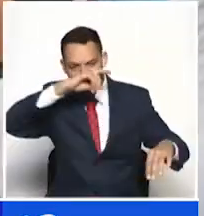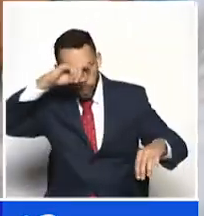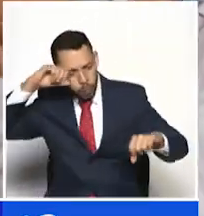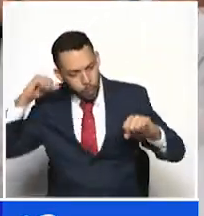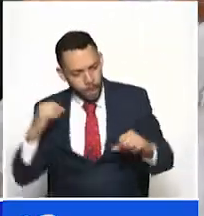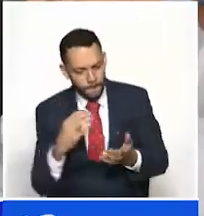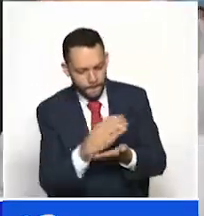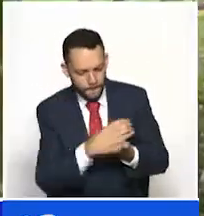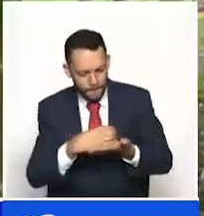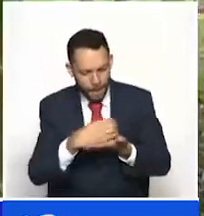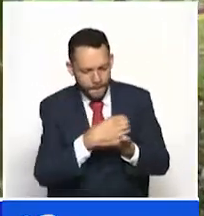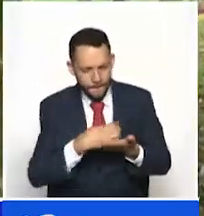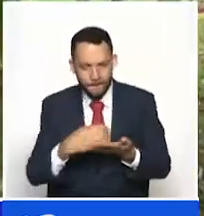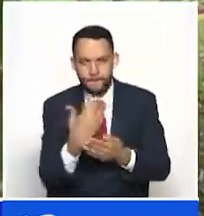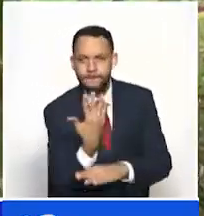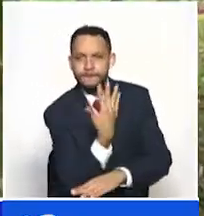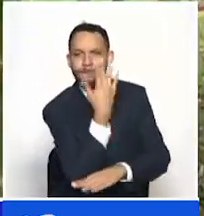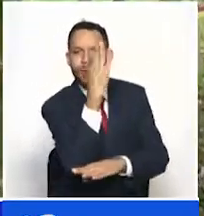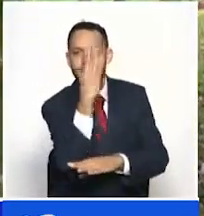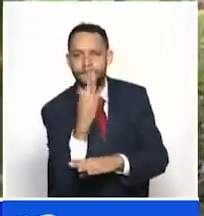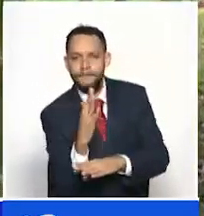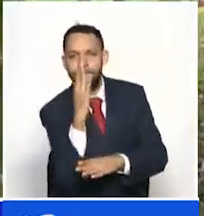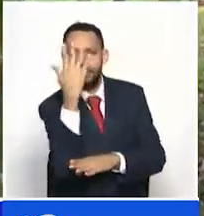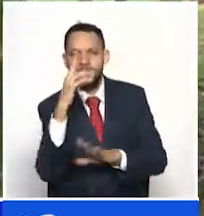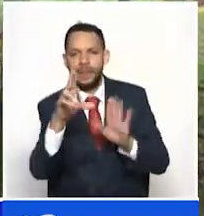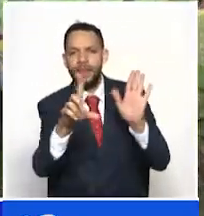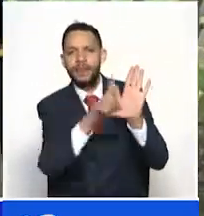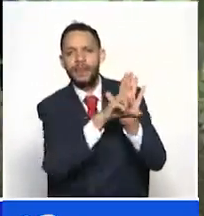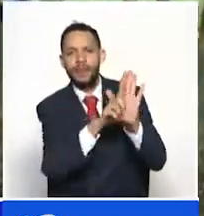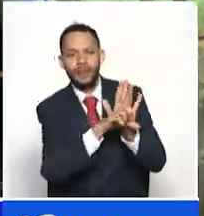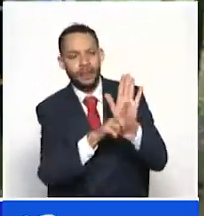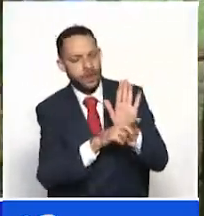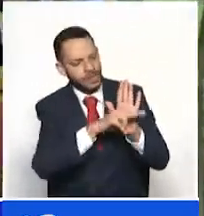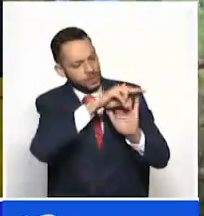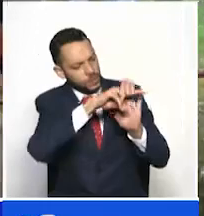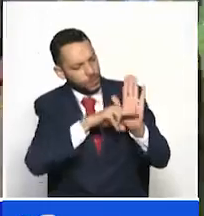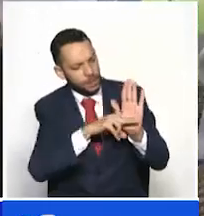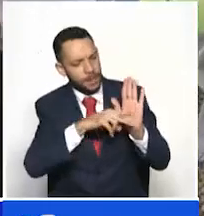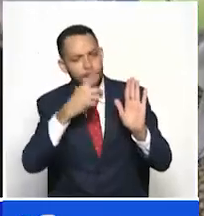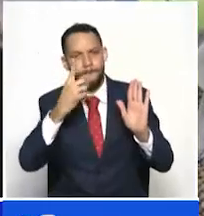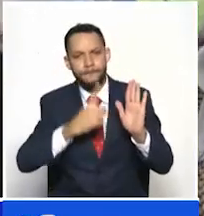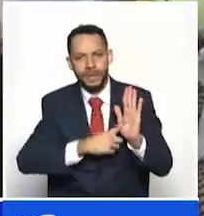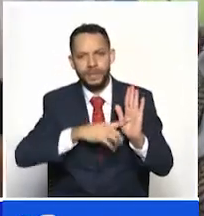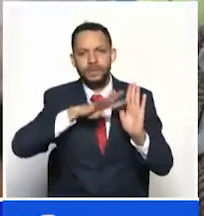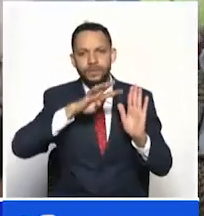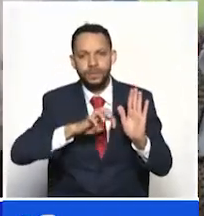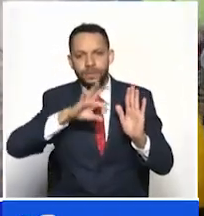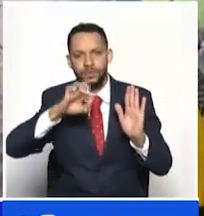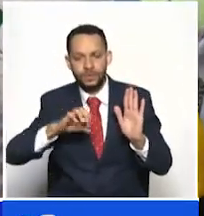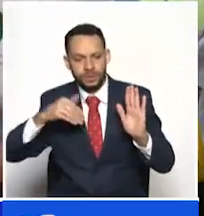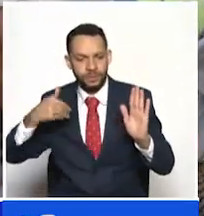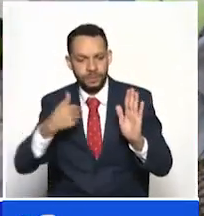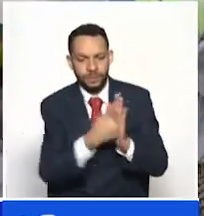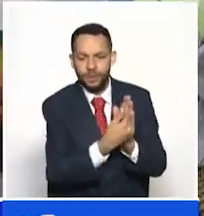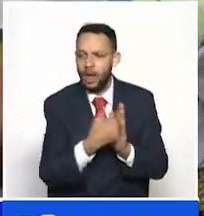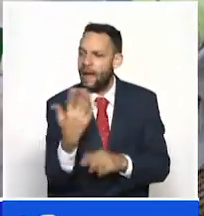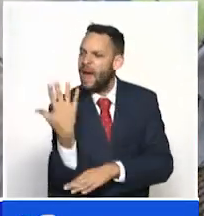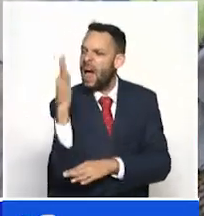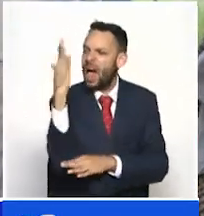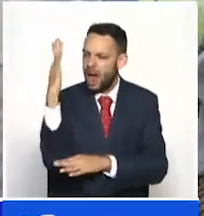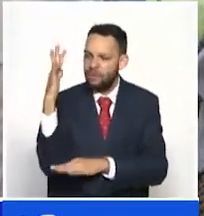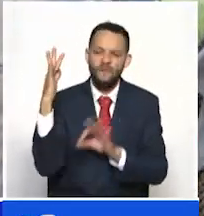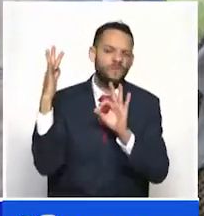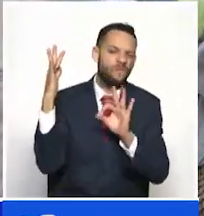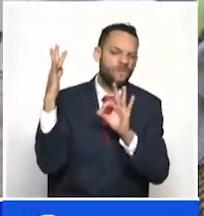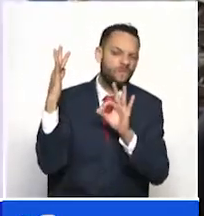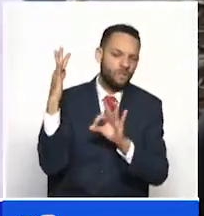promueven el bambú es que haya un cambio en la legislación que viene desde los años 80 para que la guadua deje de ser vista como una madera fina